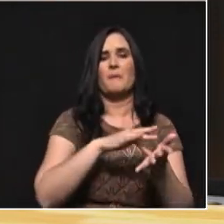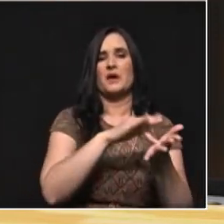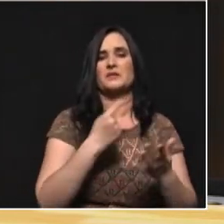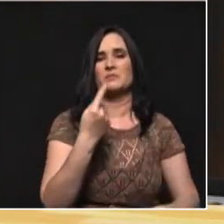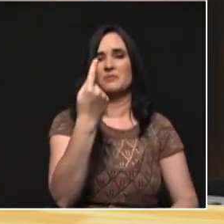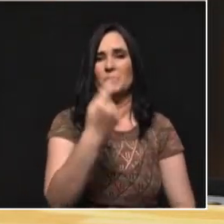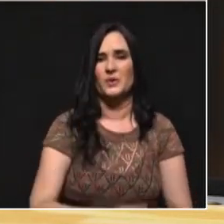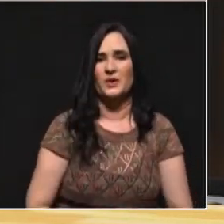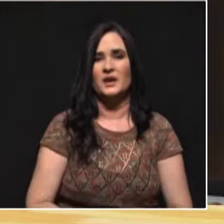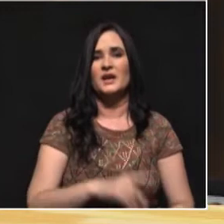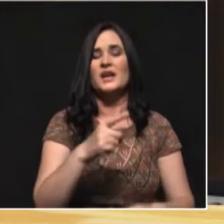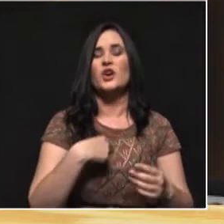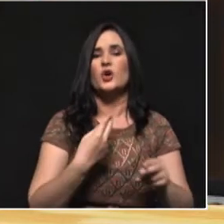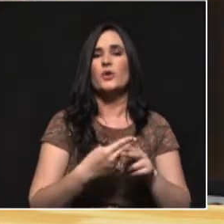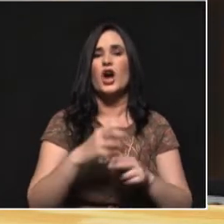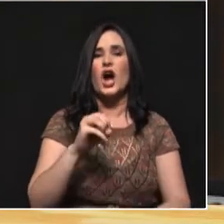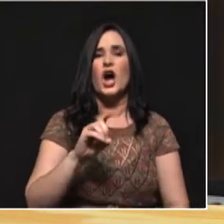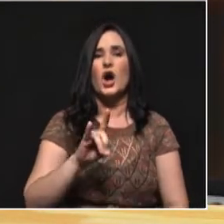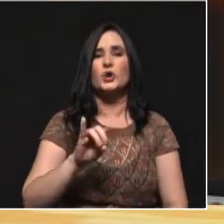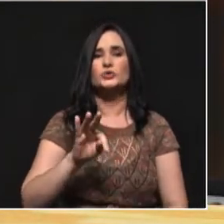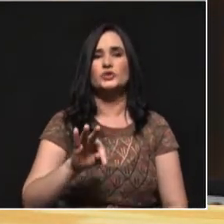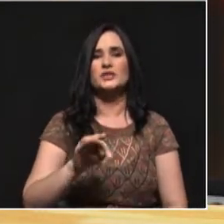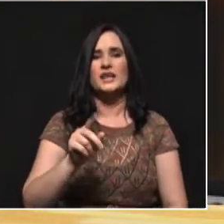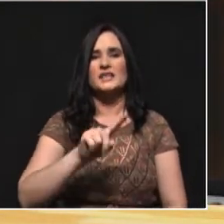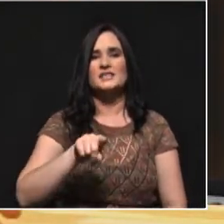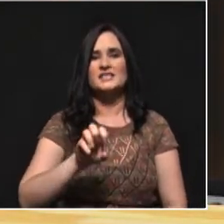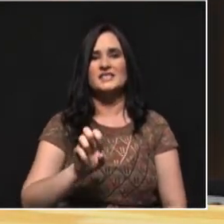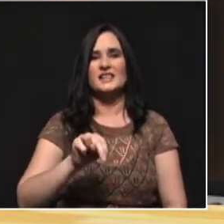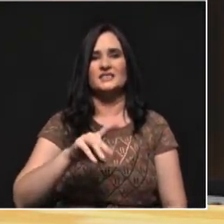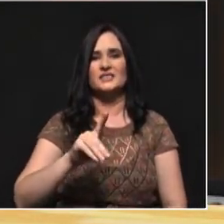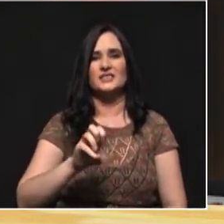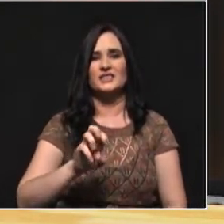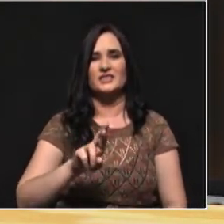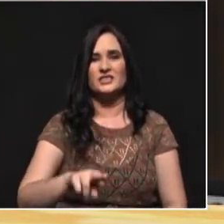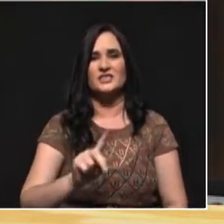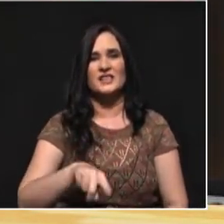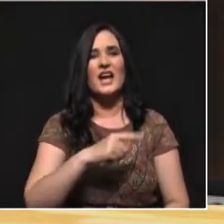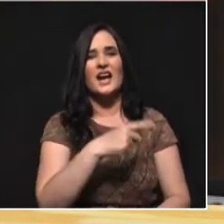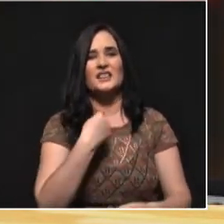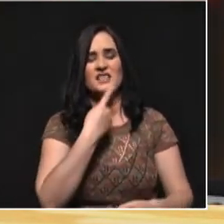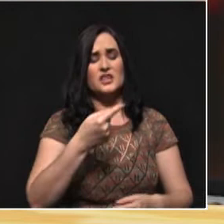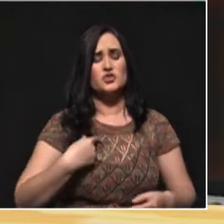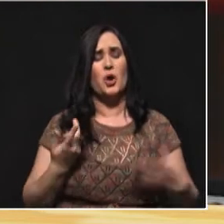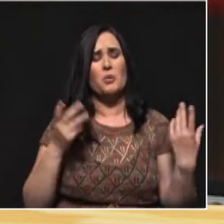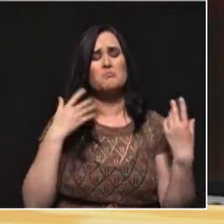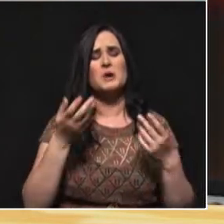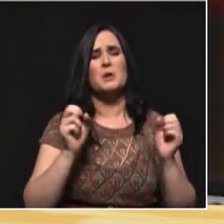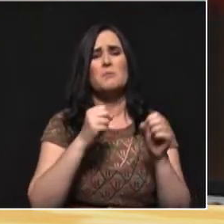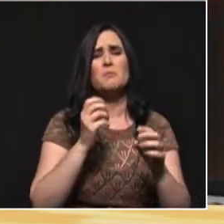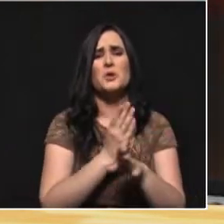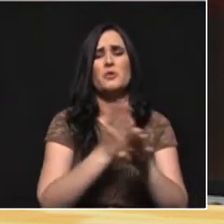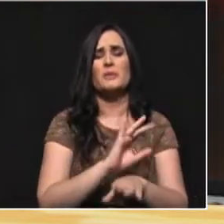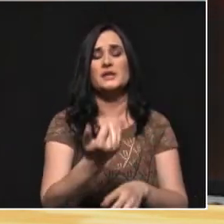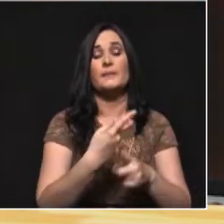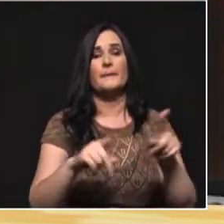se denominan los outsiders, que vienen de otros segmentos, empresarios, y dicen yo le voy a resolver el problema, pero no